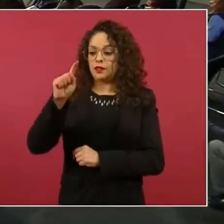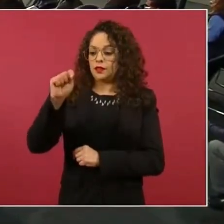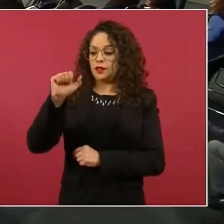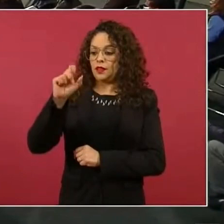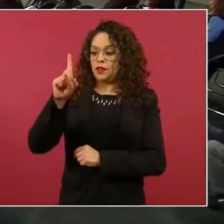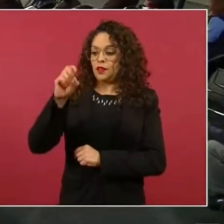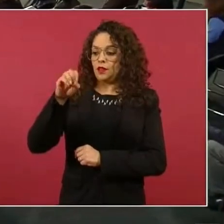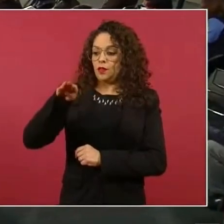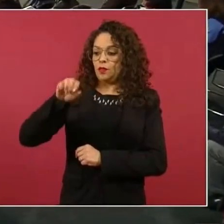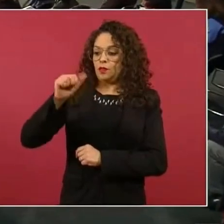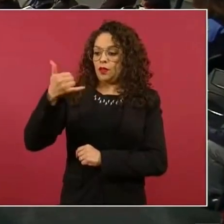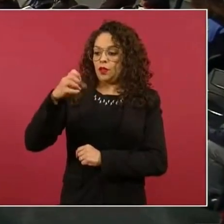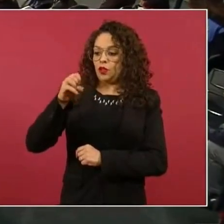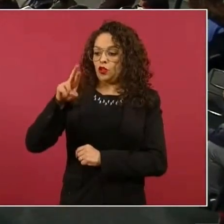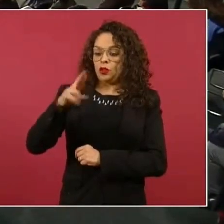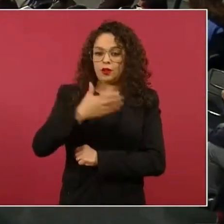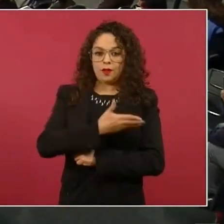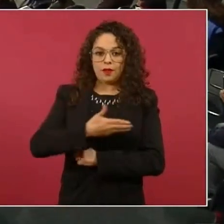nada más que eso